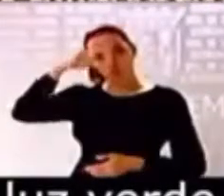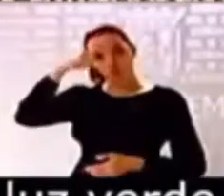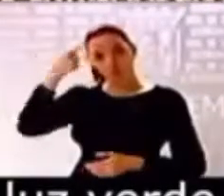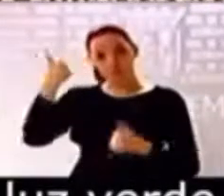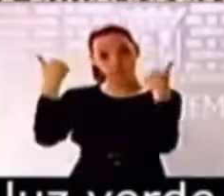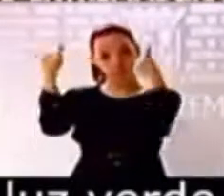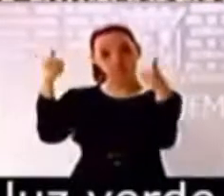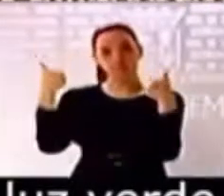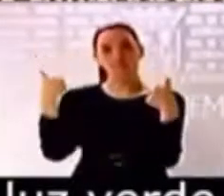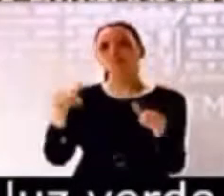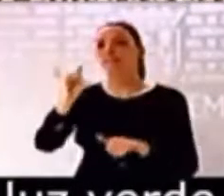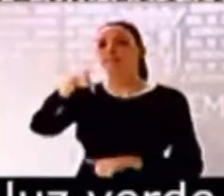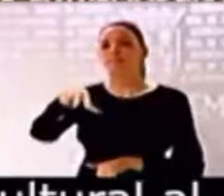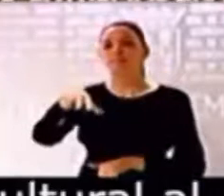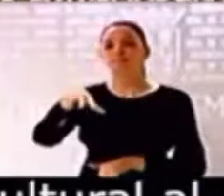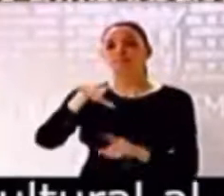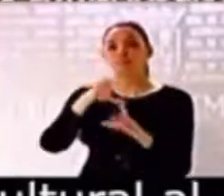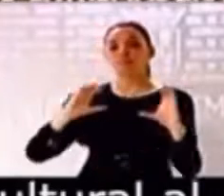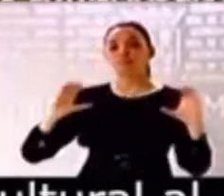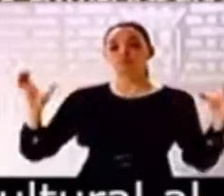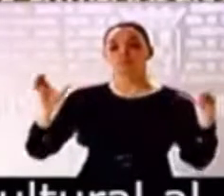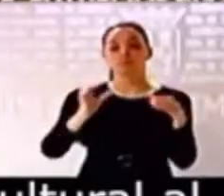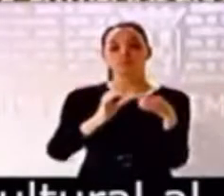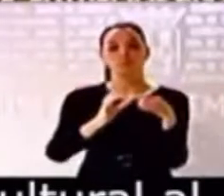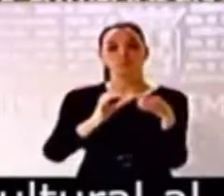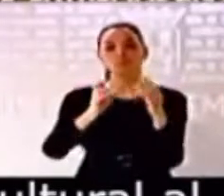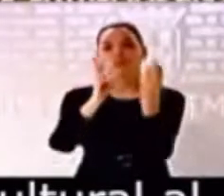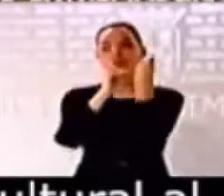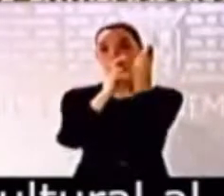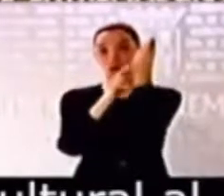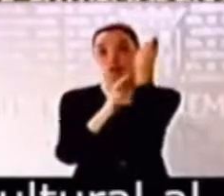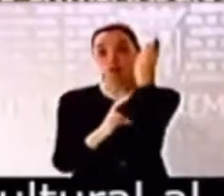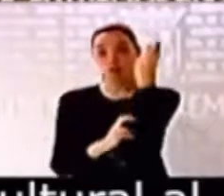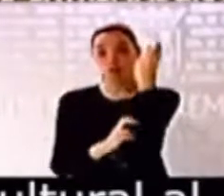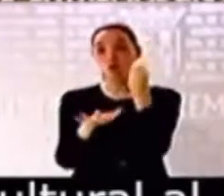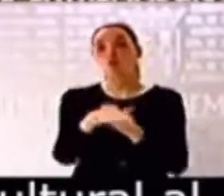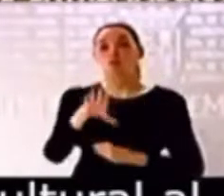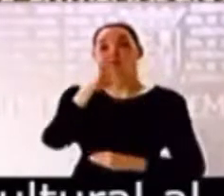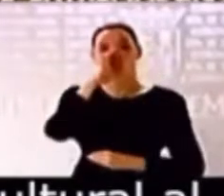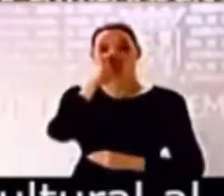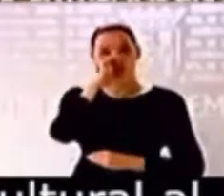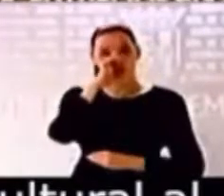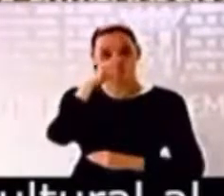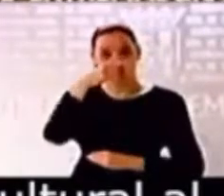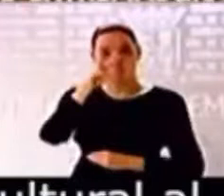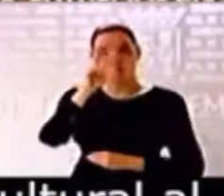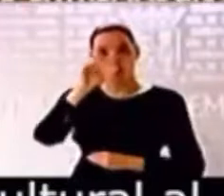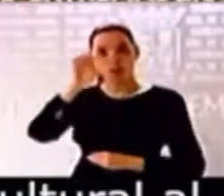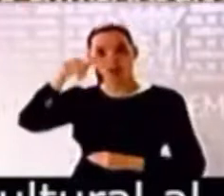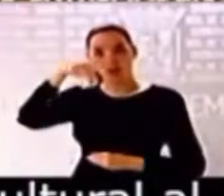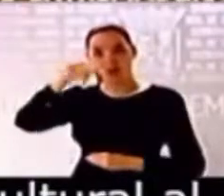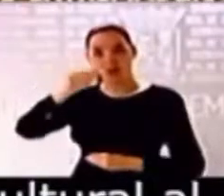el conjunto arqueológico Casas del Turunuelo en el término municipal de Guareña con la categoría de zona